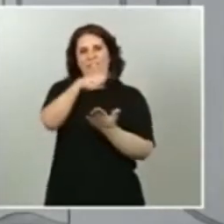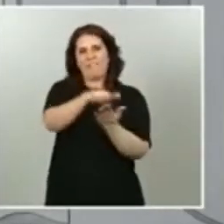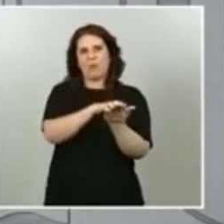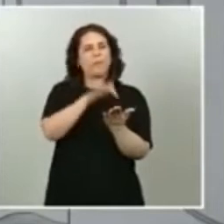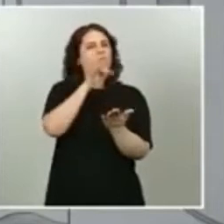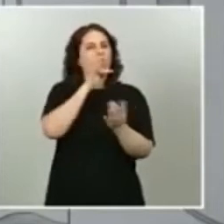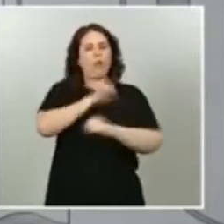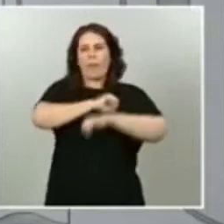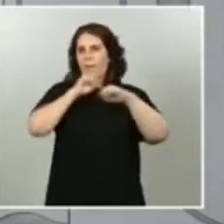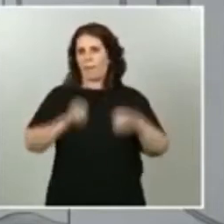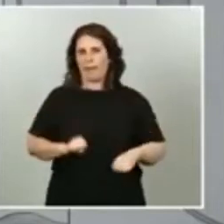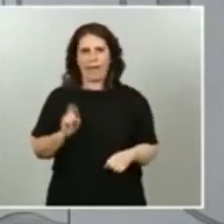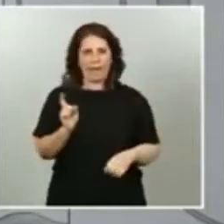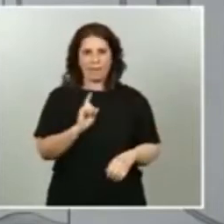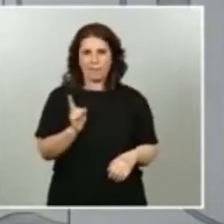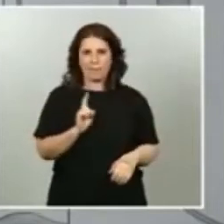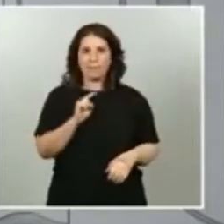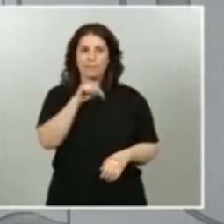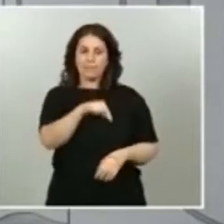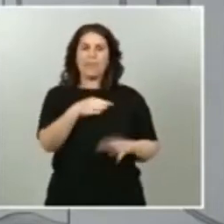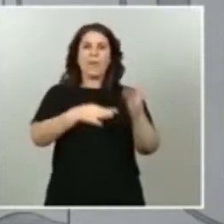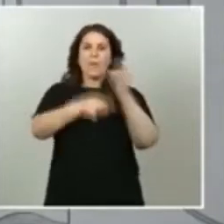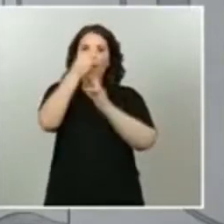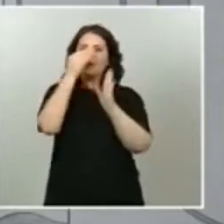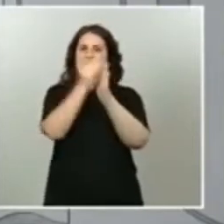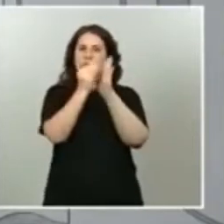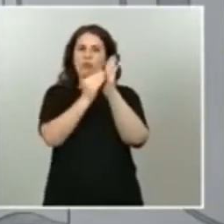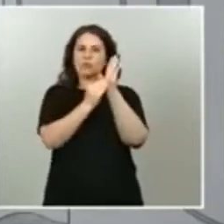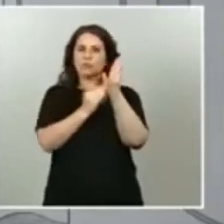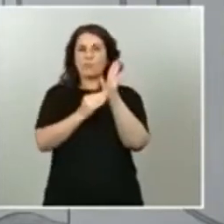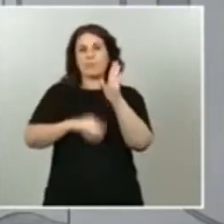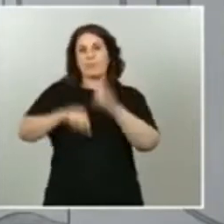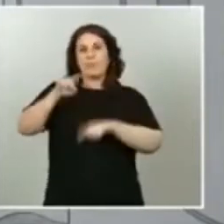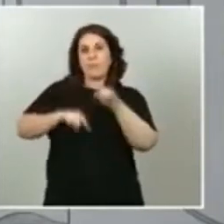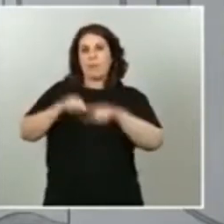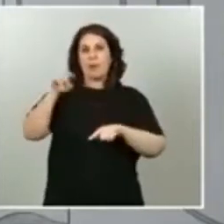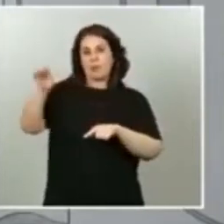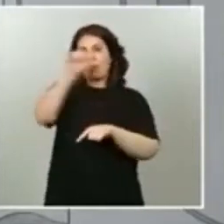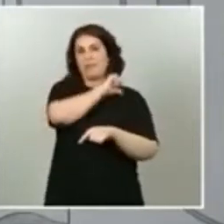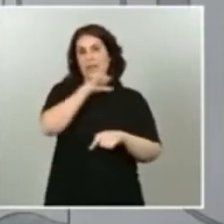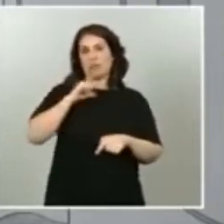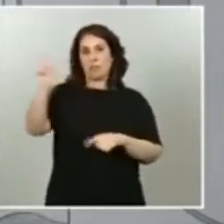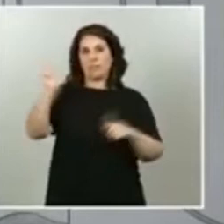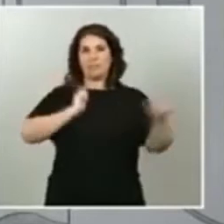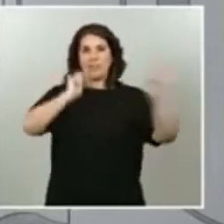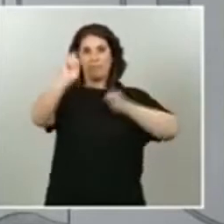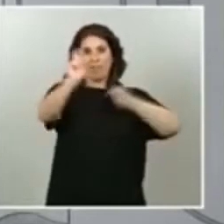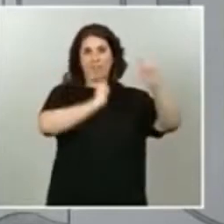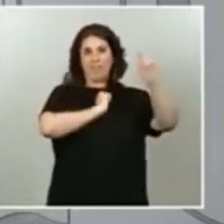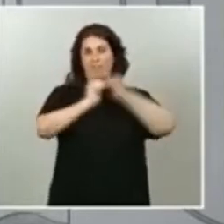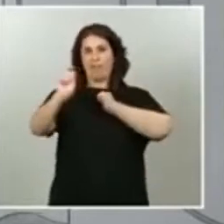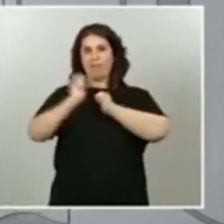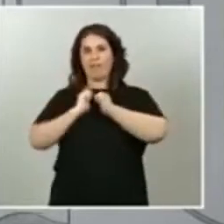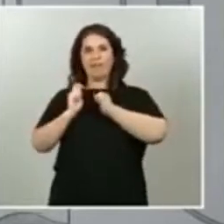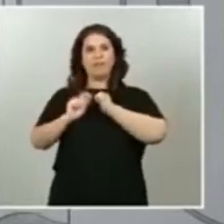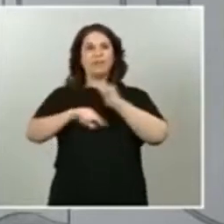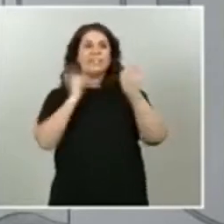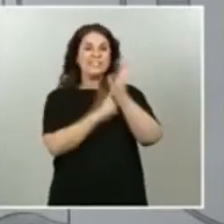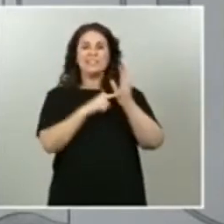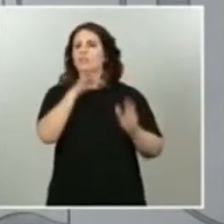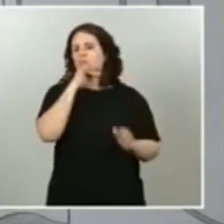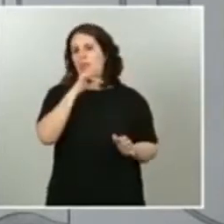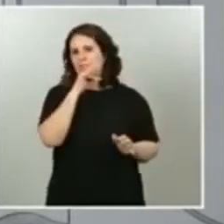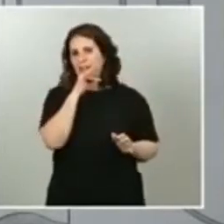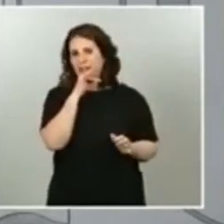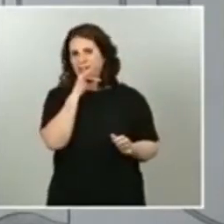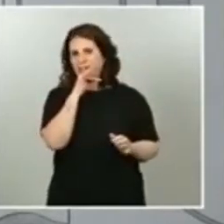que recoge los datos que se van suministrando por parte de las comunidades autónomas, no está completado. Por eso, usted hacía